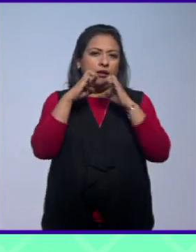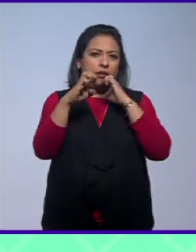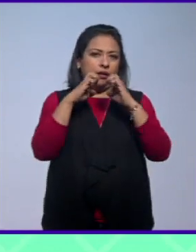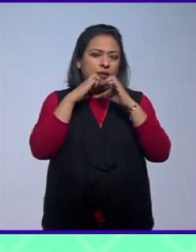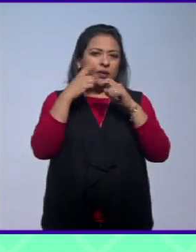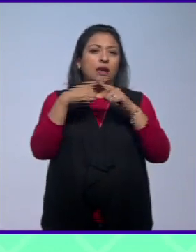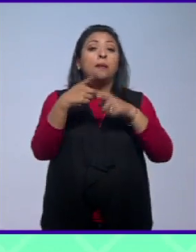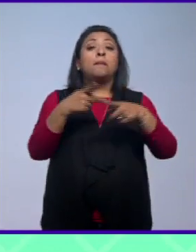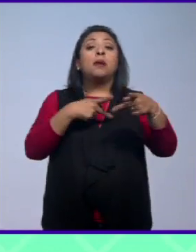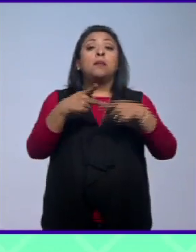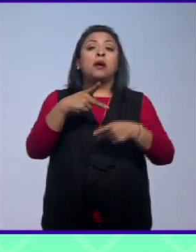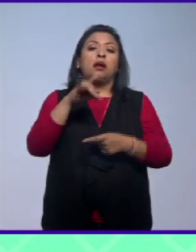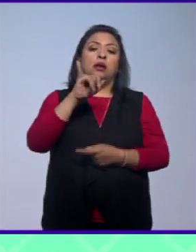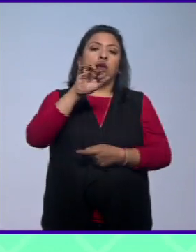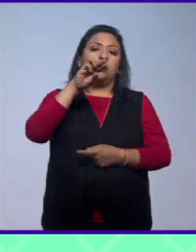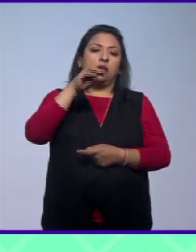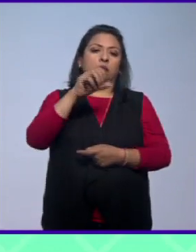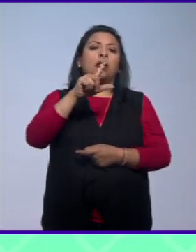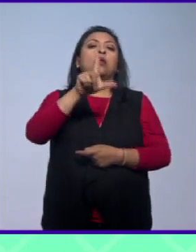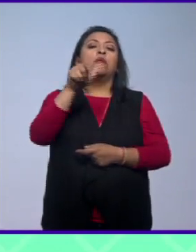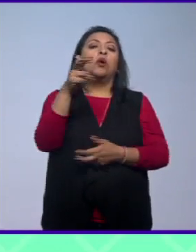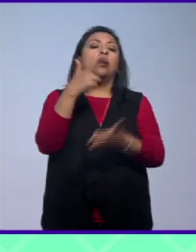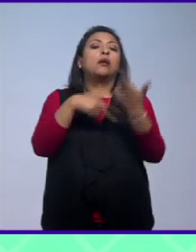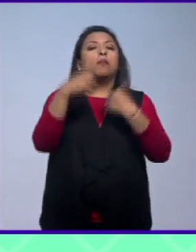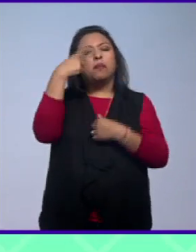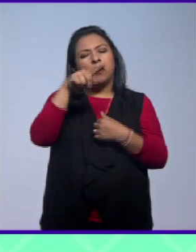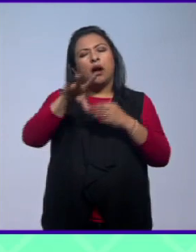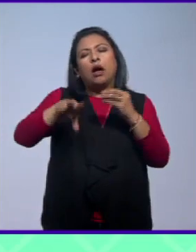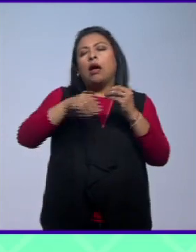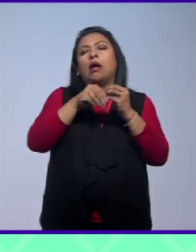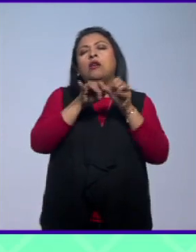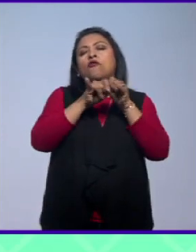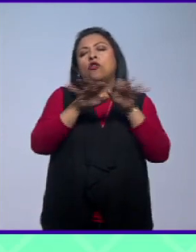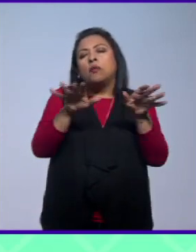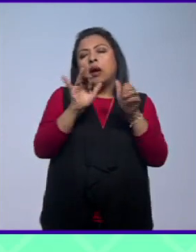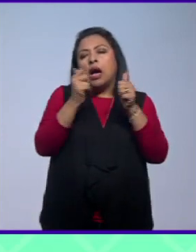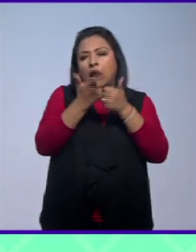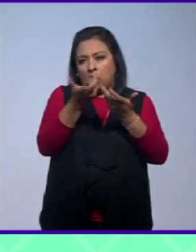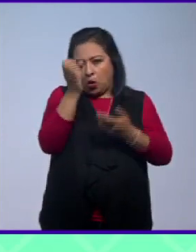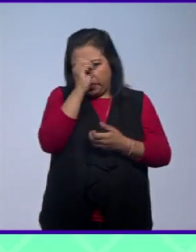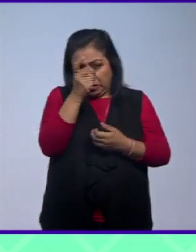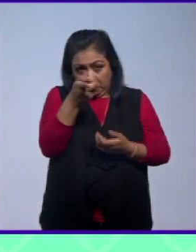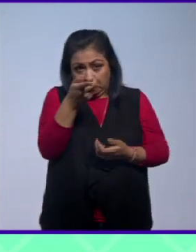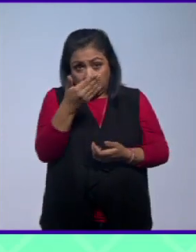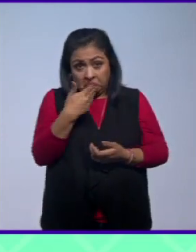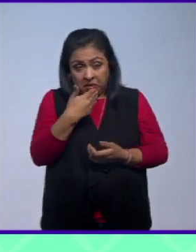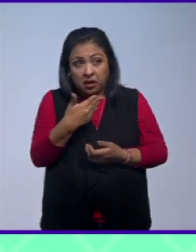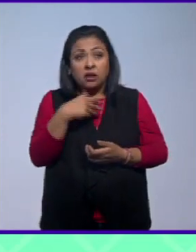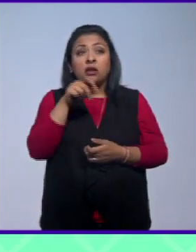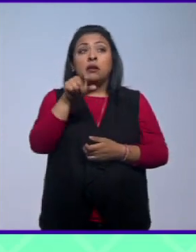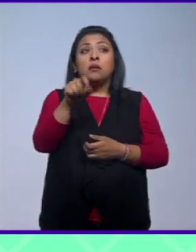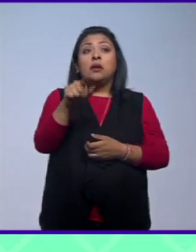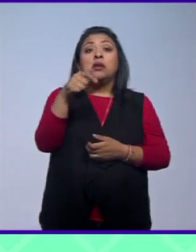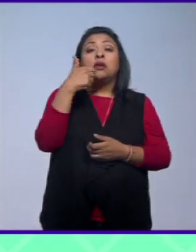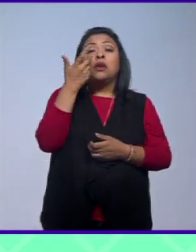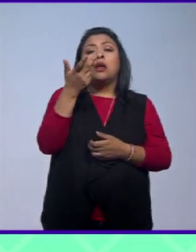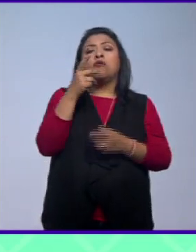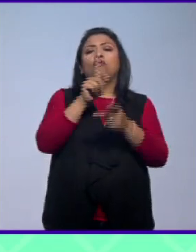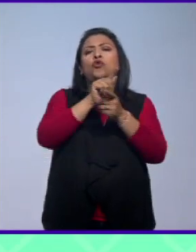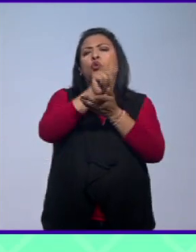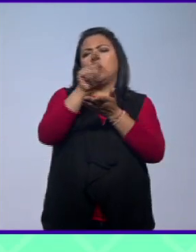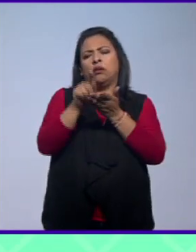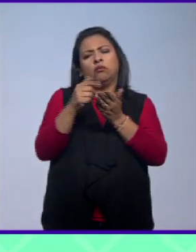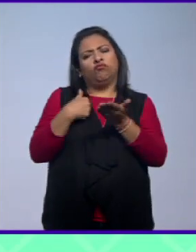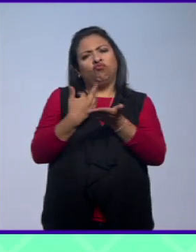reportaje que preparó Irma Gallo y regresamos para complementar para comentar algo que te parece si quieren también hacerlo a través de Twitter